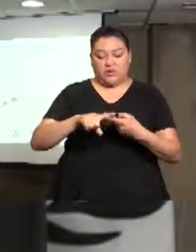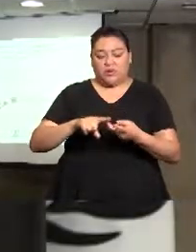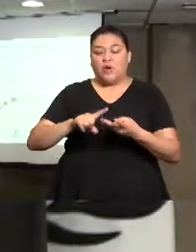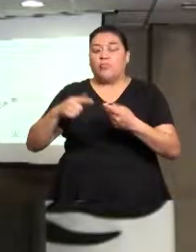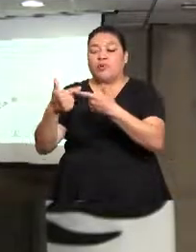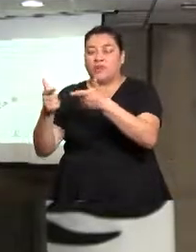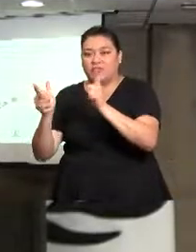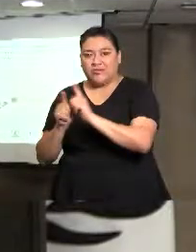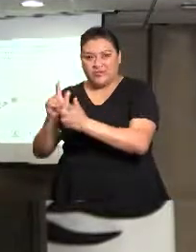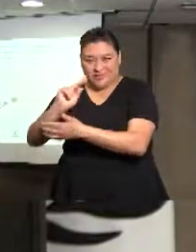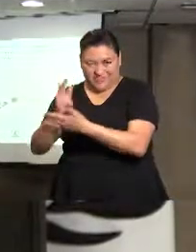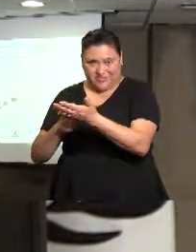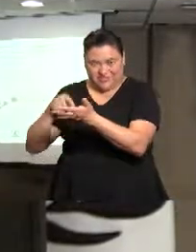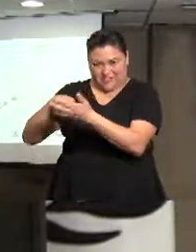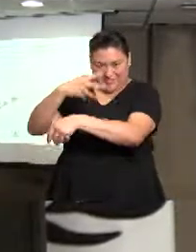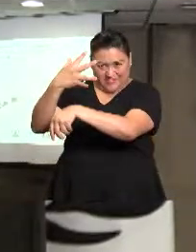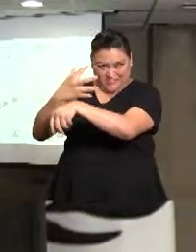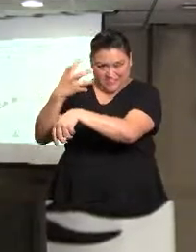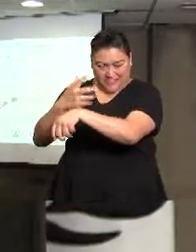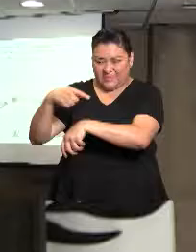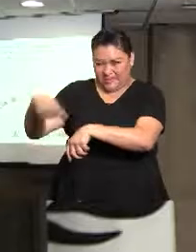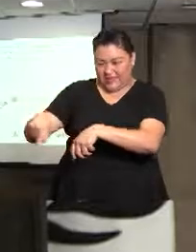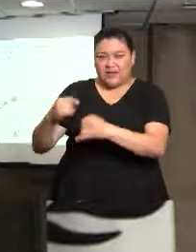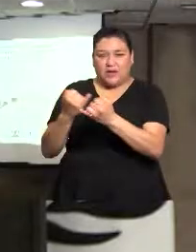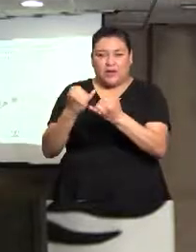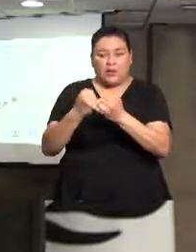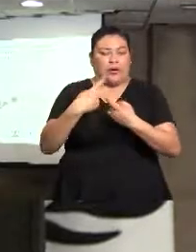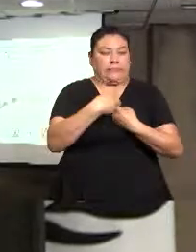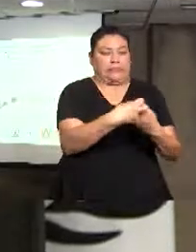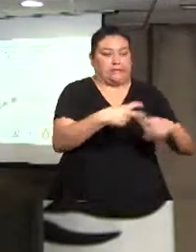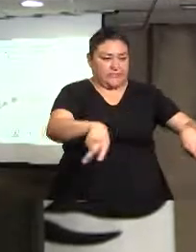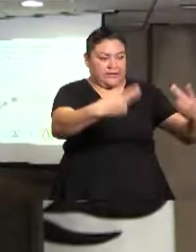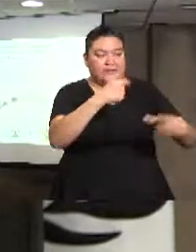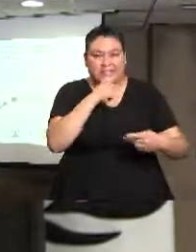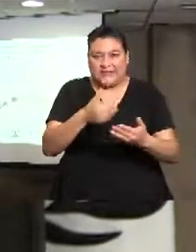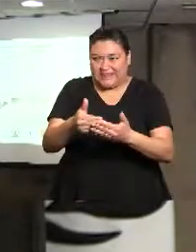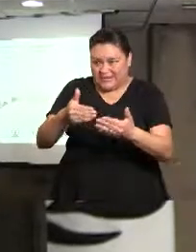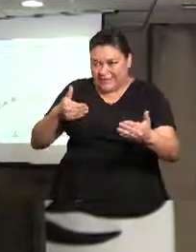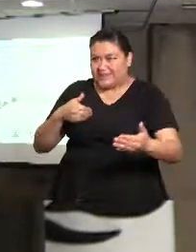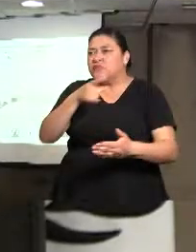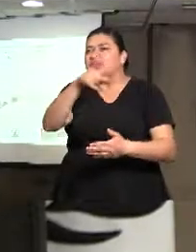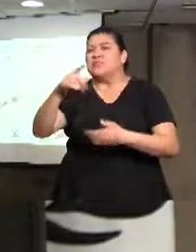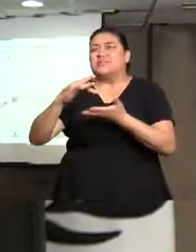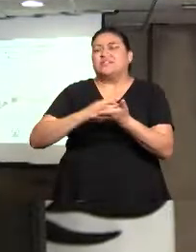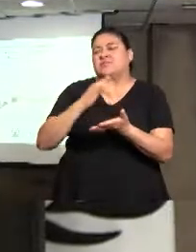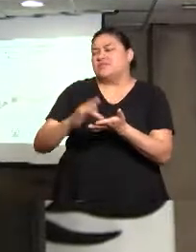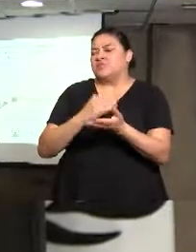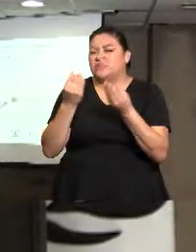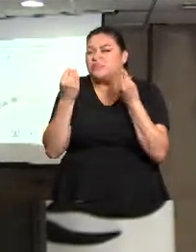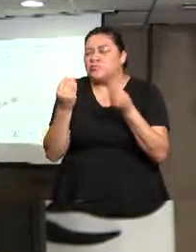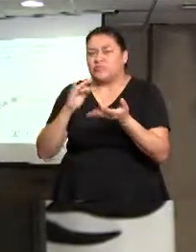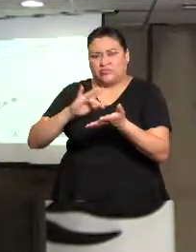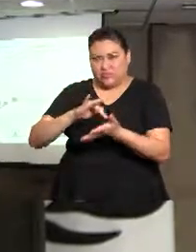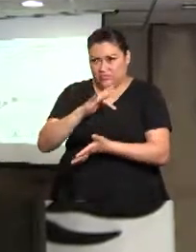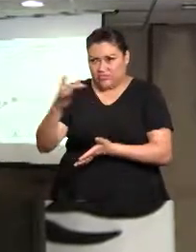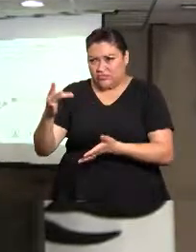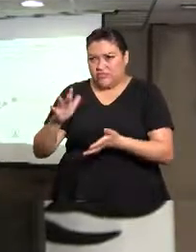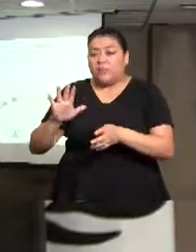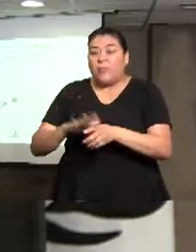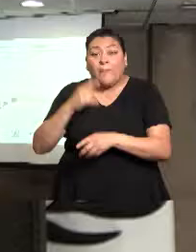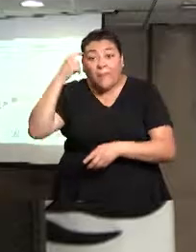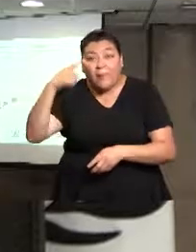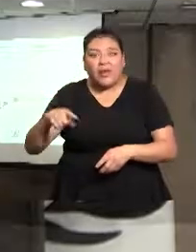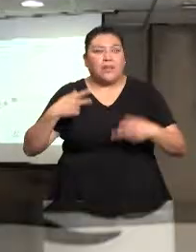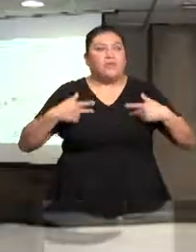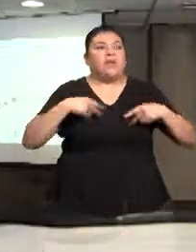Edgar Corzo, y del programa contra la trata de personas, agradeciendo todo el apoyo que ha brindado la institución para dar el impulso